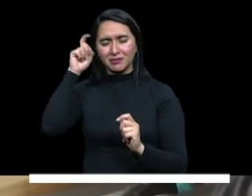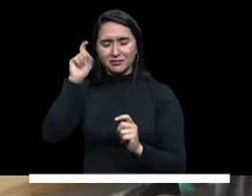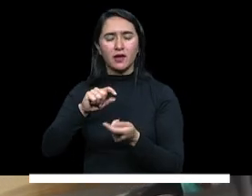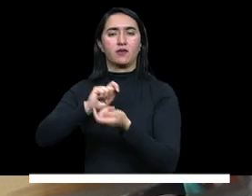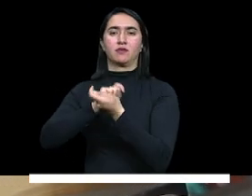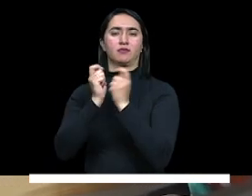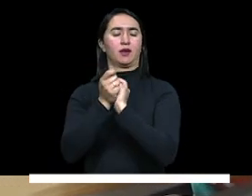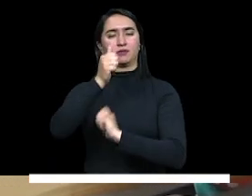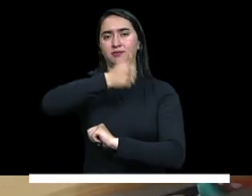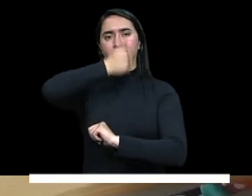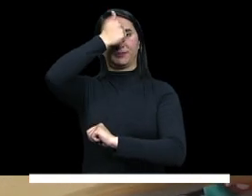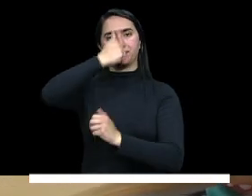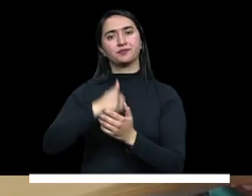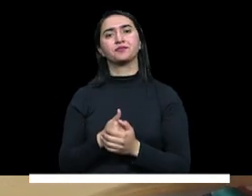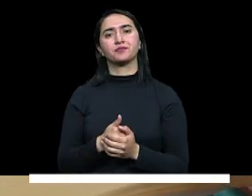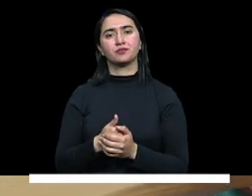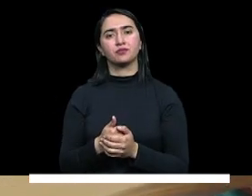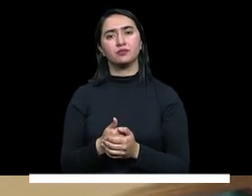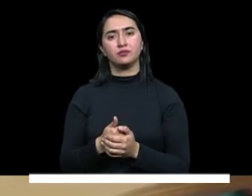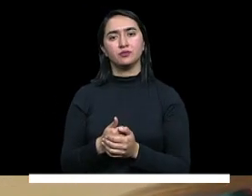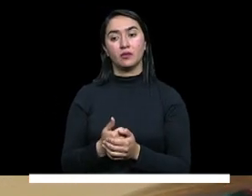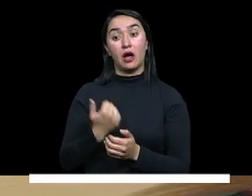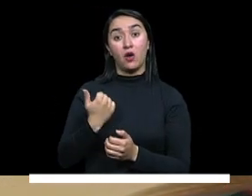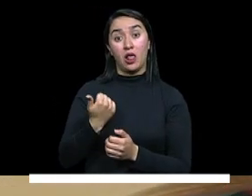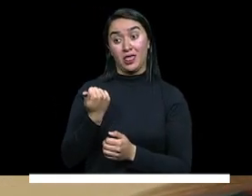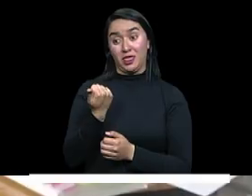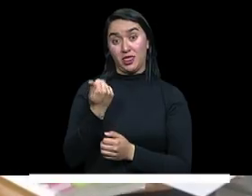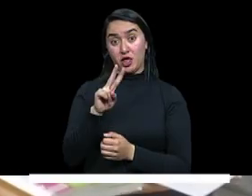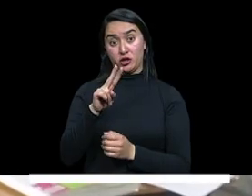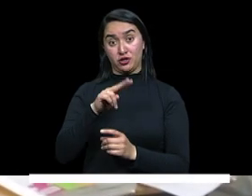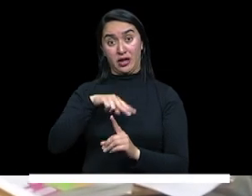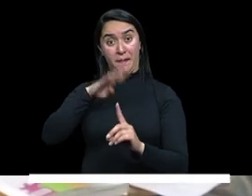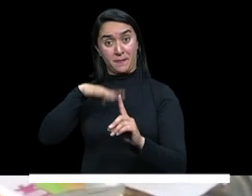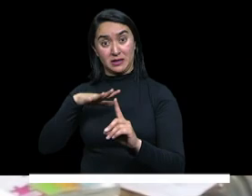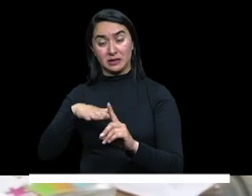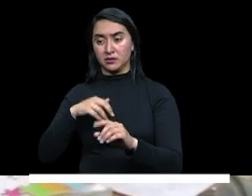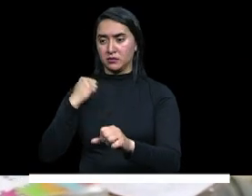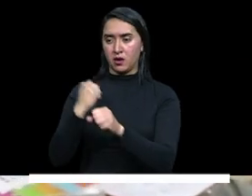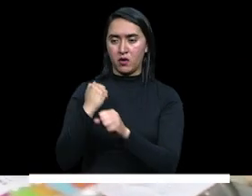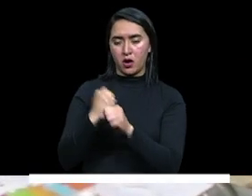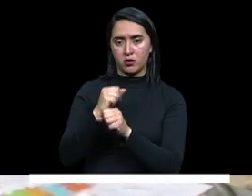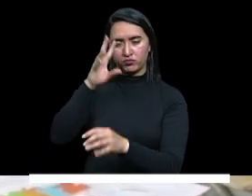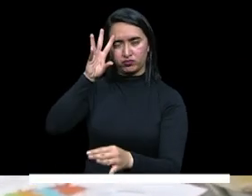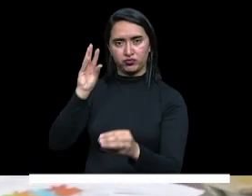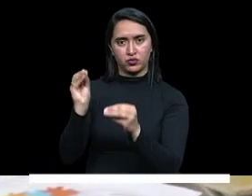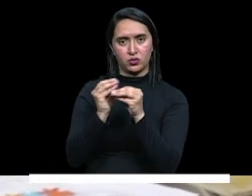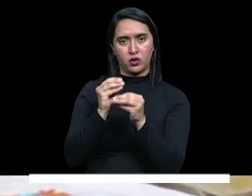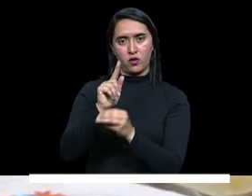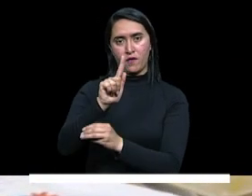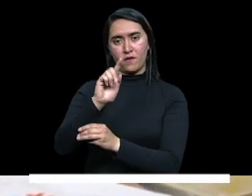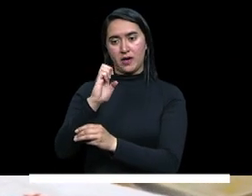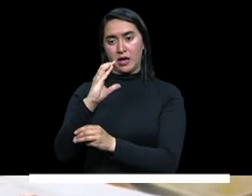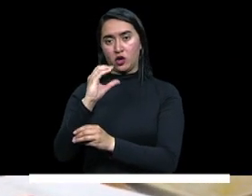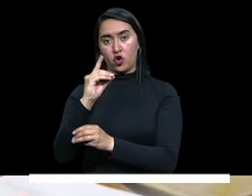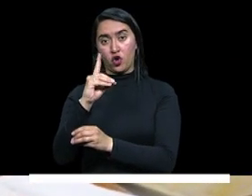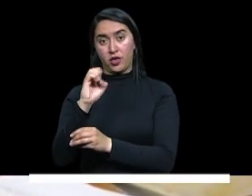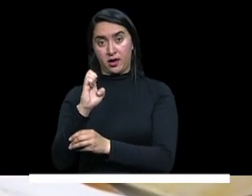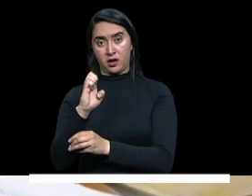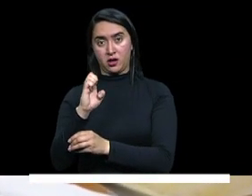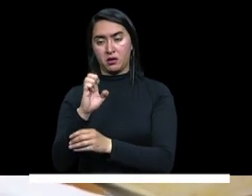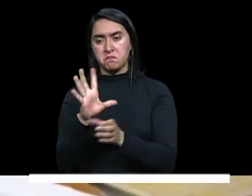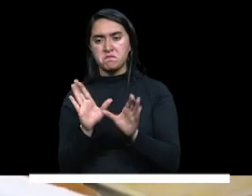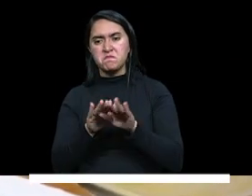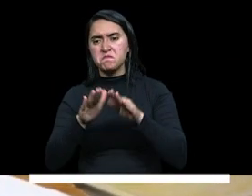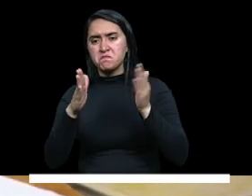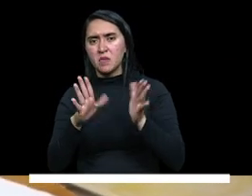En estos 12 meses de trabajo logramos un acuerdo con FECODE y con la Mesa Sectorial de Educación que